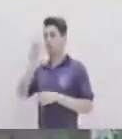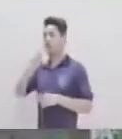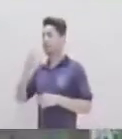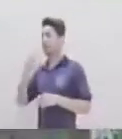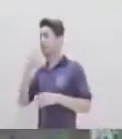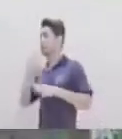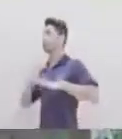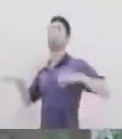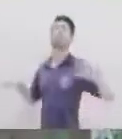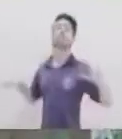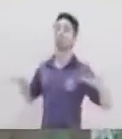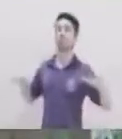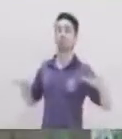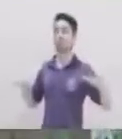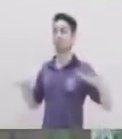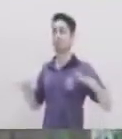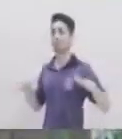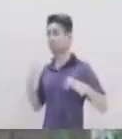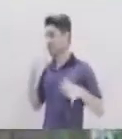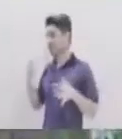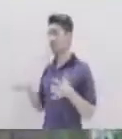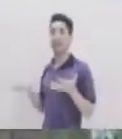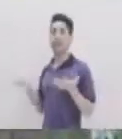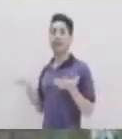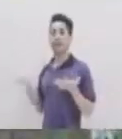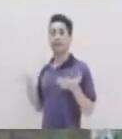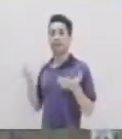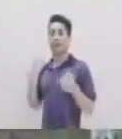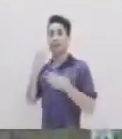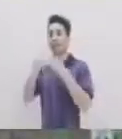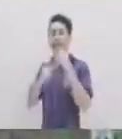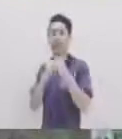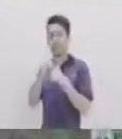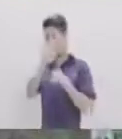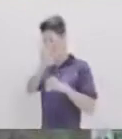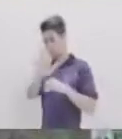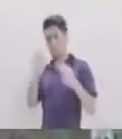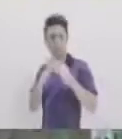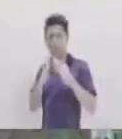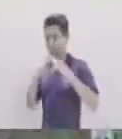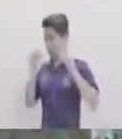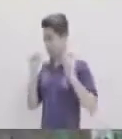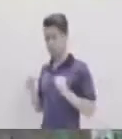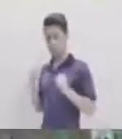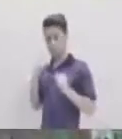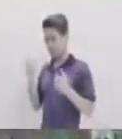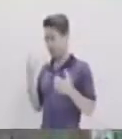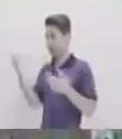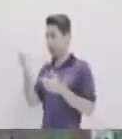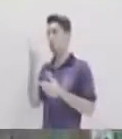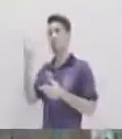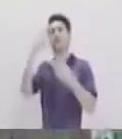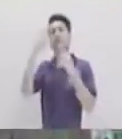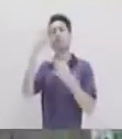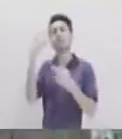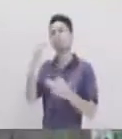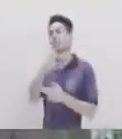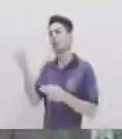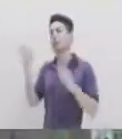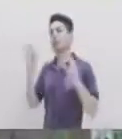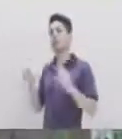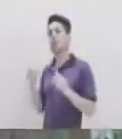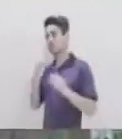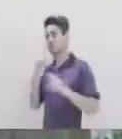necesitas Una plataforma Digital Lo puedes hacer Desde tu casa Haciendo E inspirando A los demás A ser